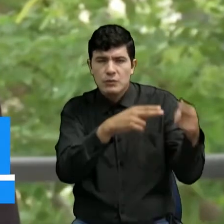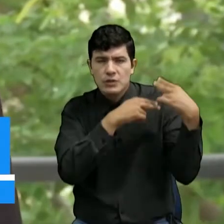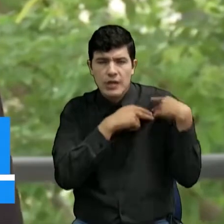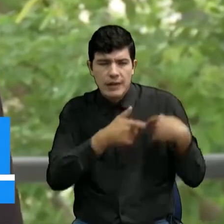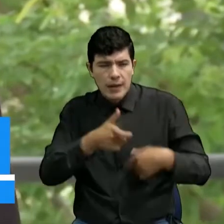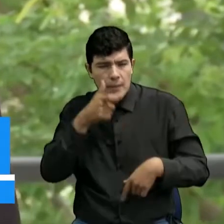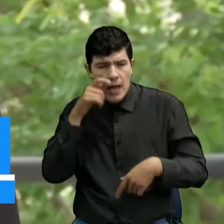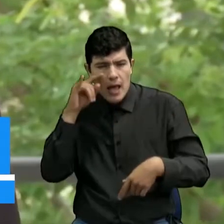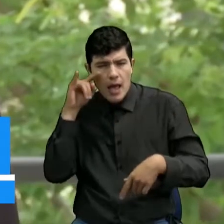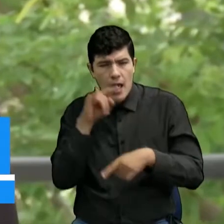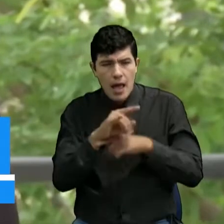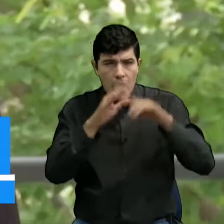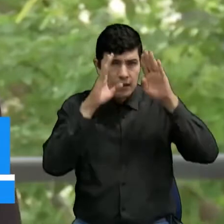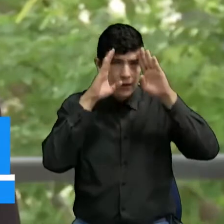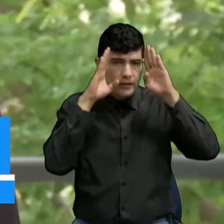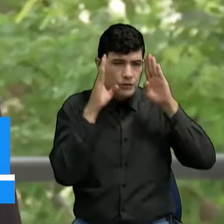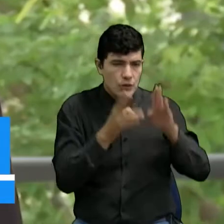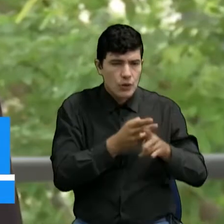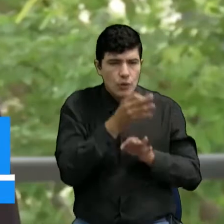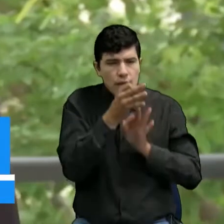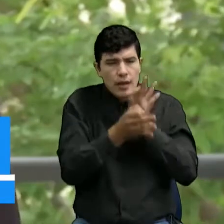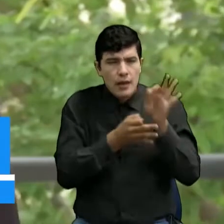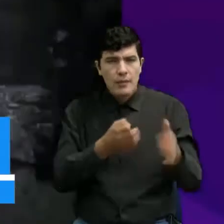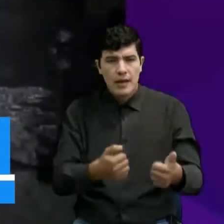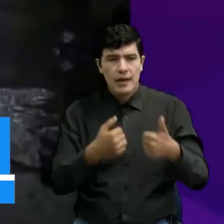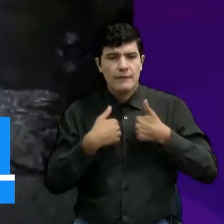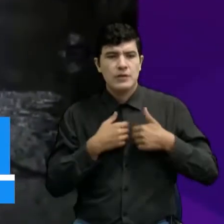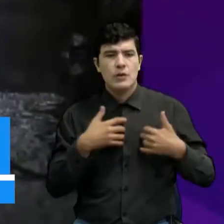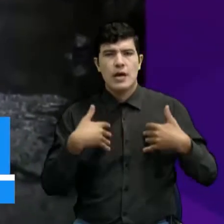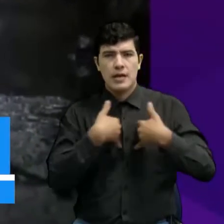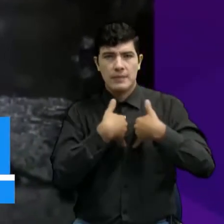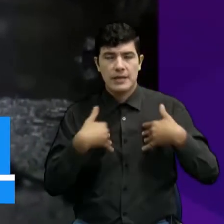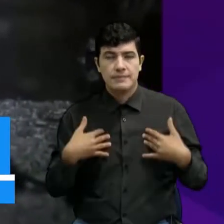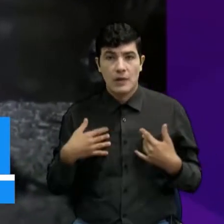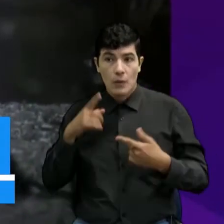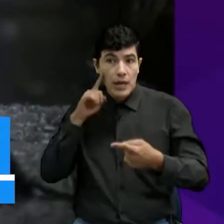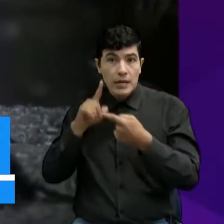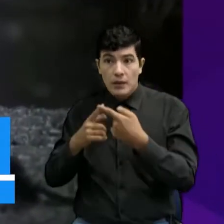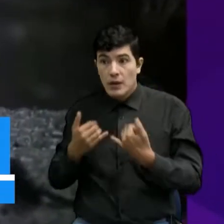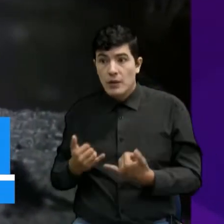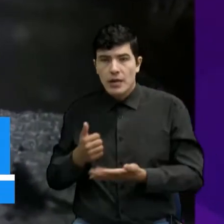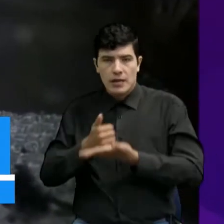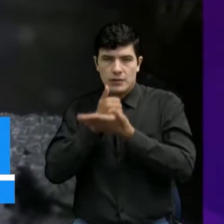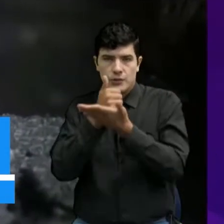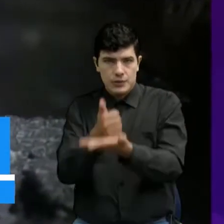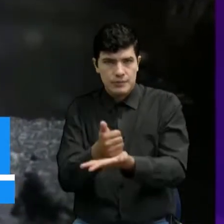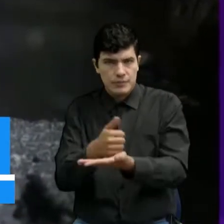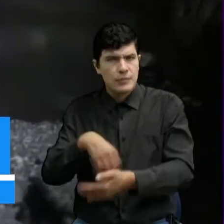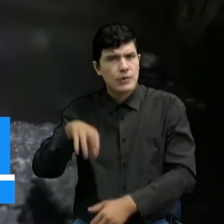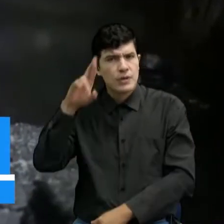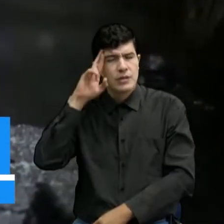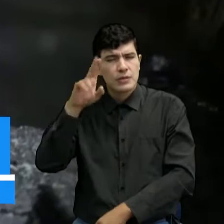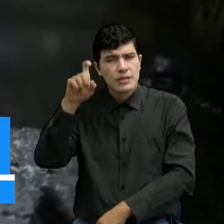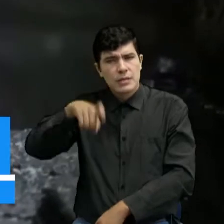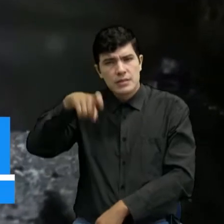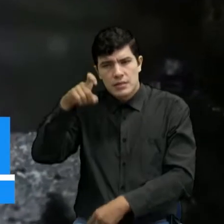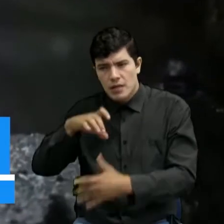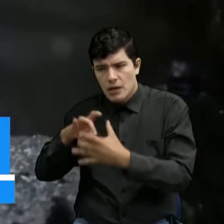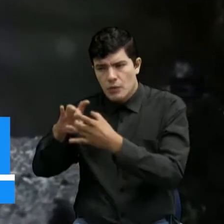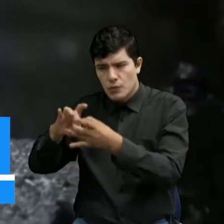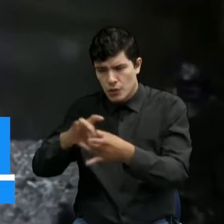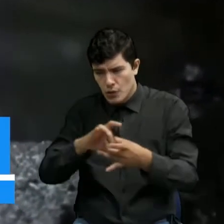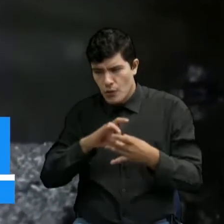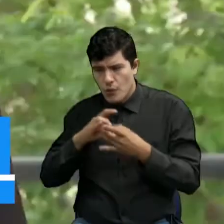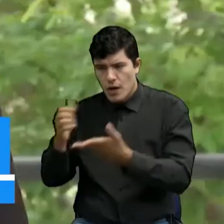de velar por el bienestar animal. El objetivo común es ayudar, por eso necesitan unir fuerzas con